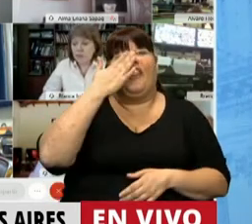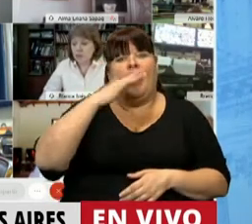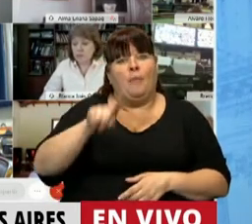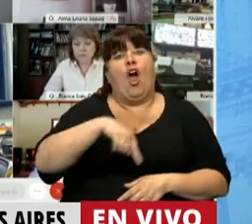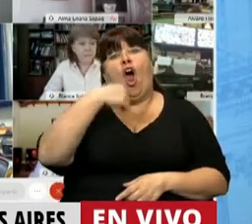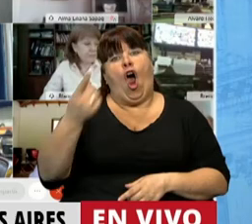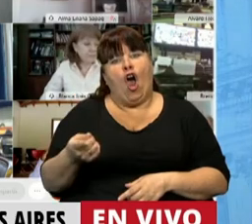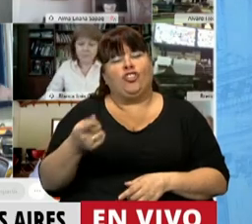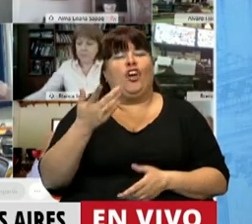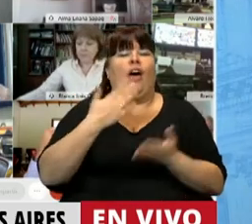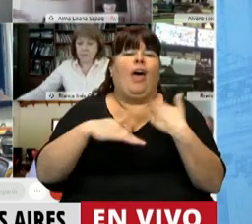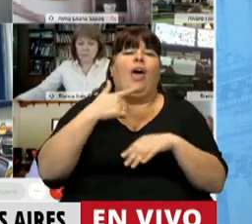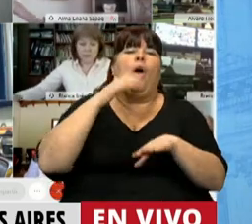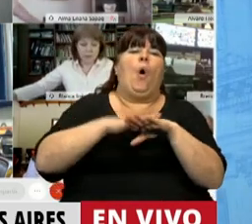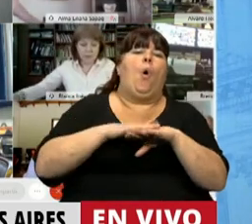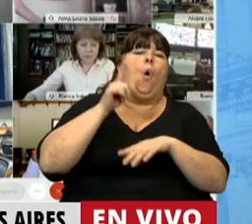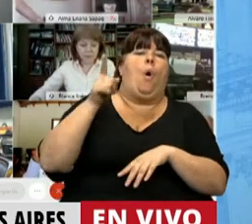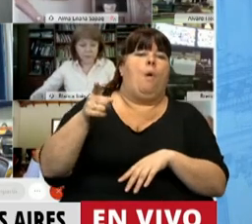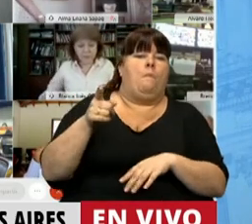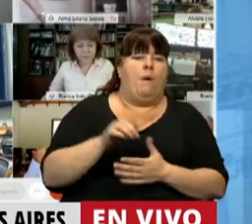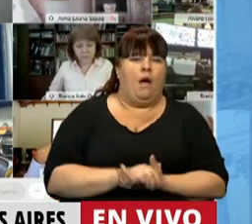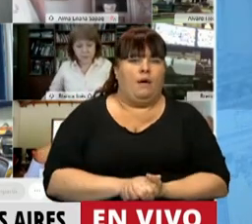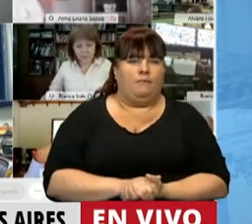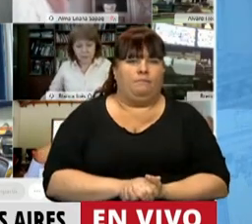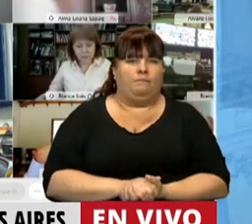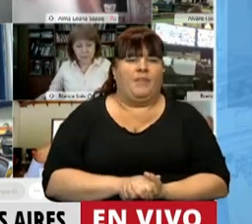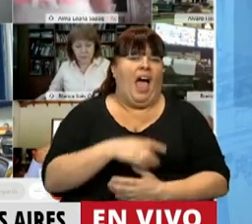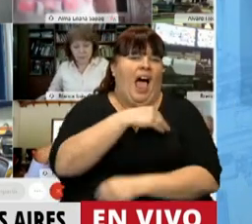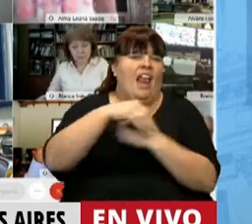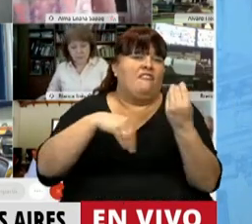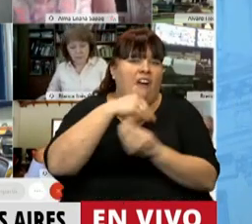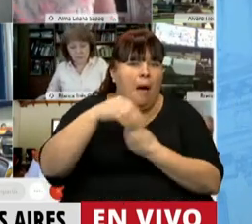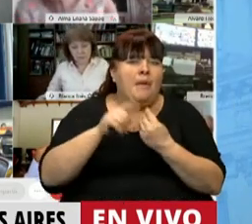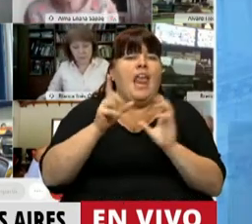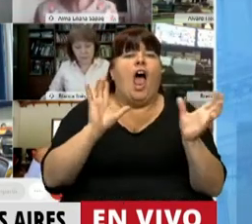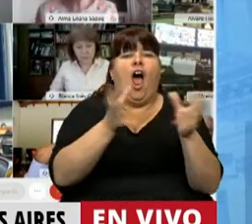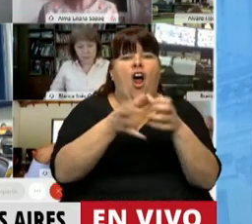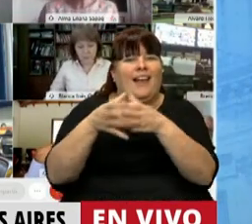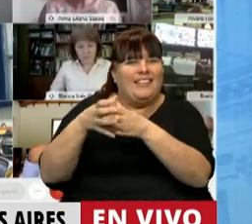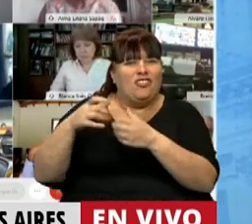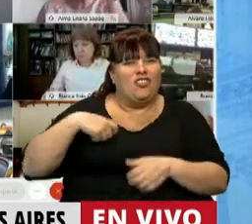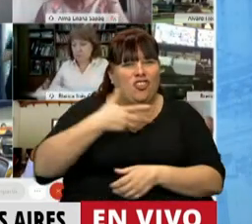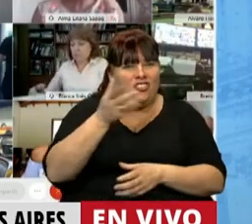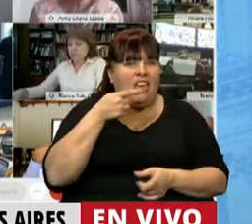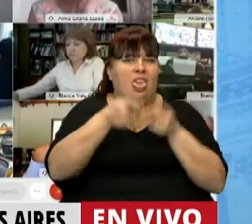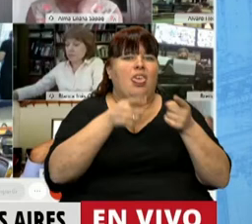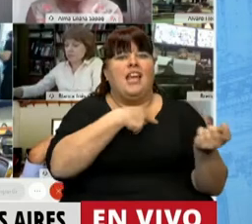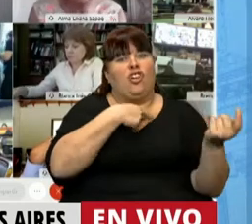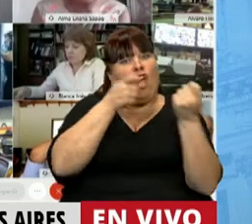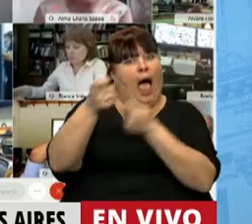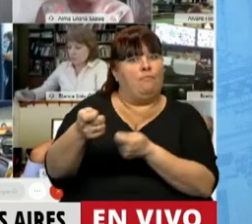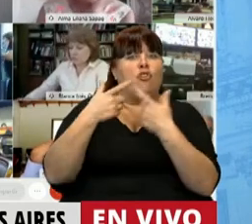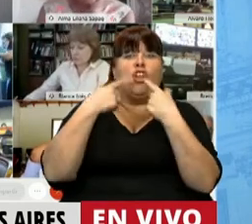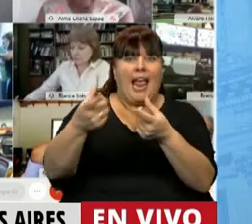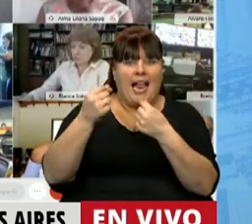en el segundo párrafo pretenden acusar a las familias y a las organizaciones que apoyamos